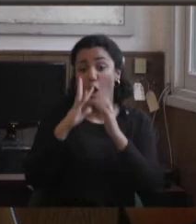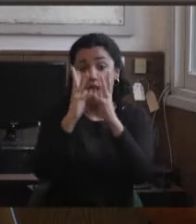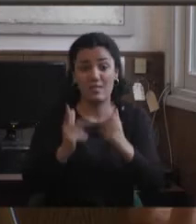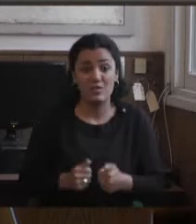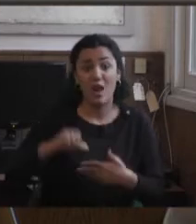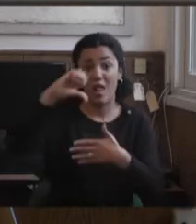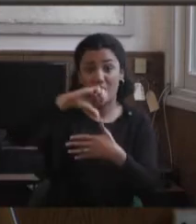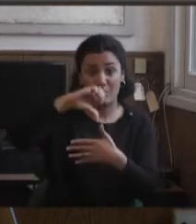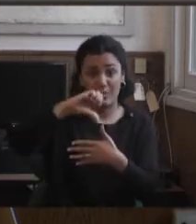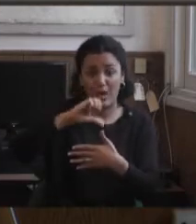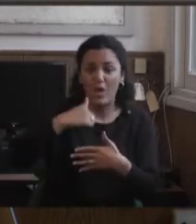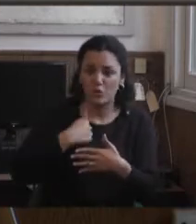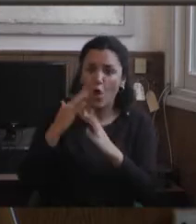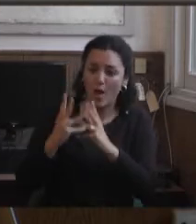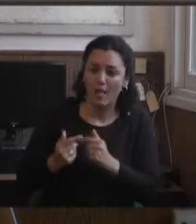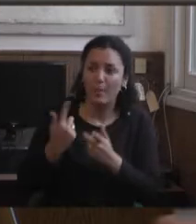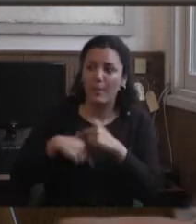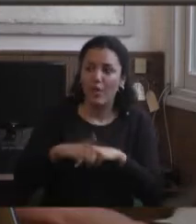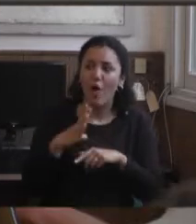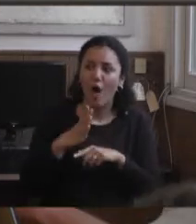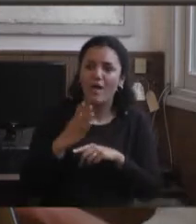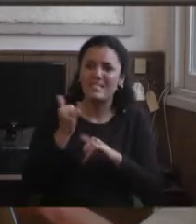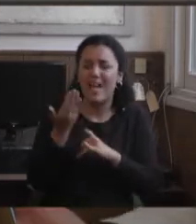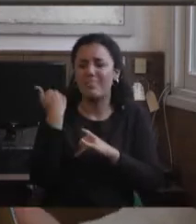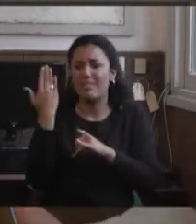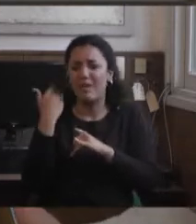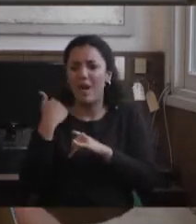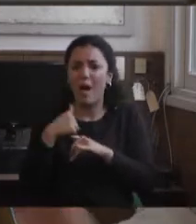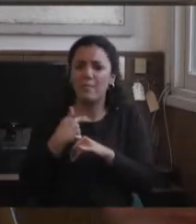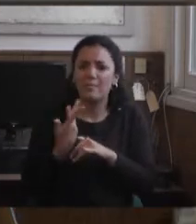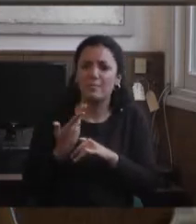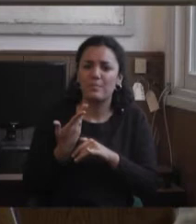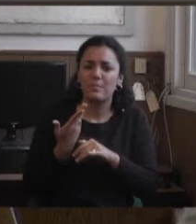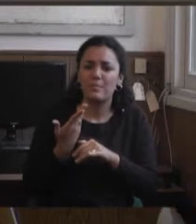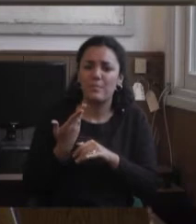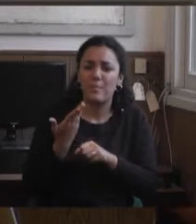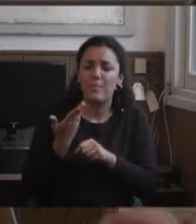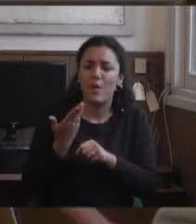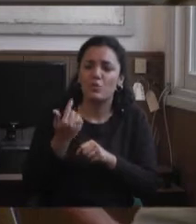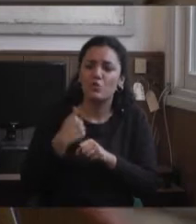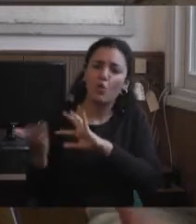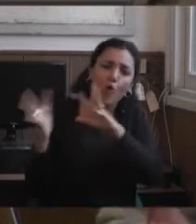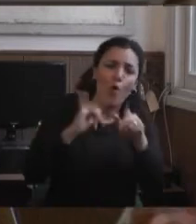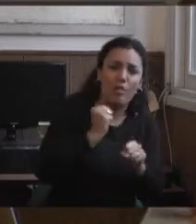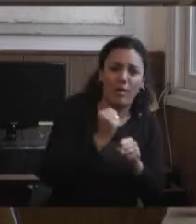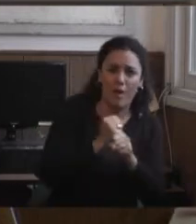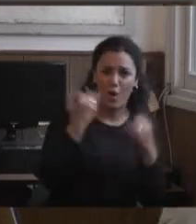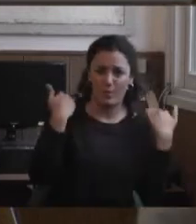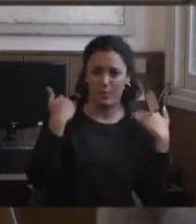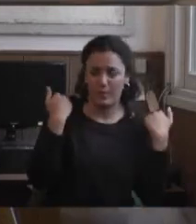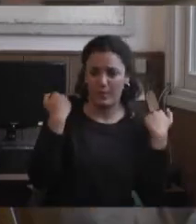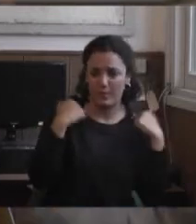que no me convocaban desde el área de educación física, que es de lo que trabajo todos los días. Como no sabía muy bien el público que iba a ver,